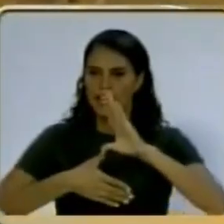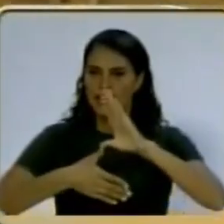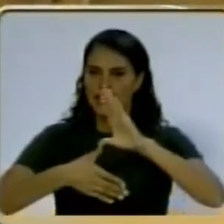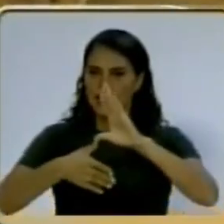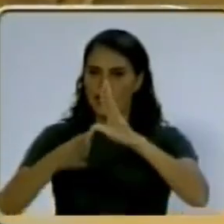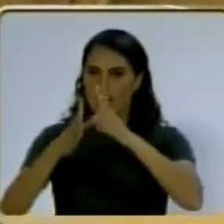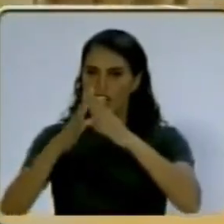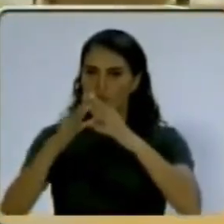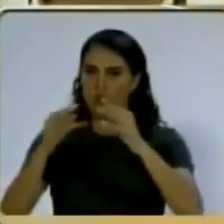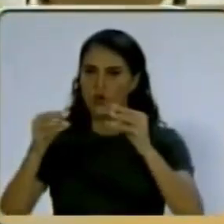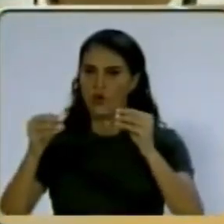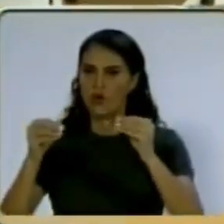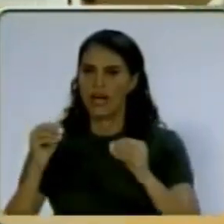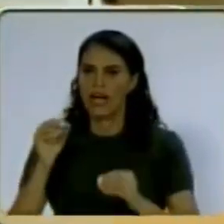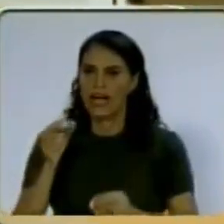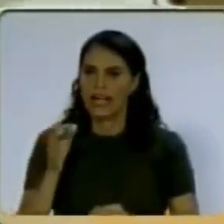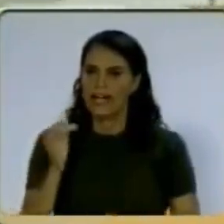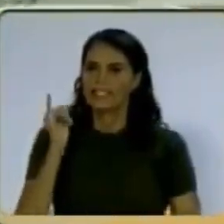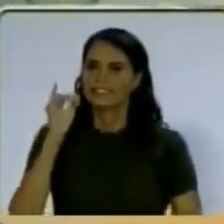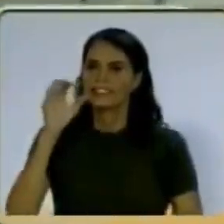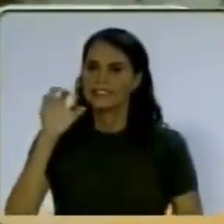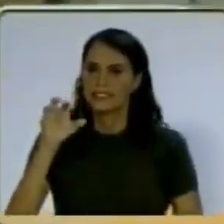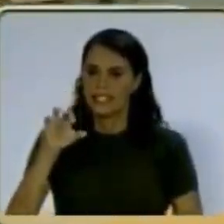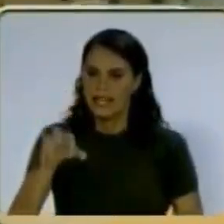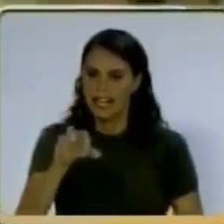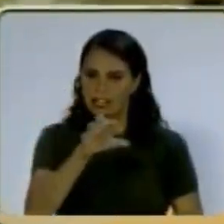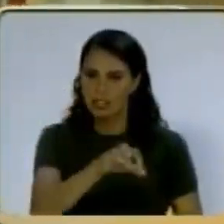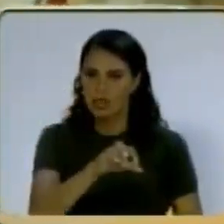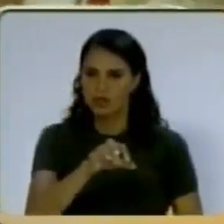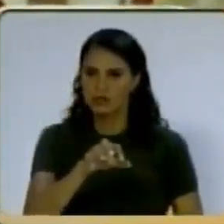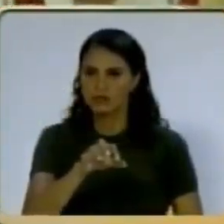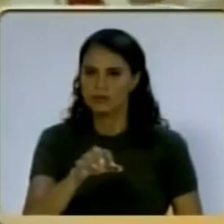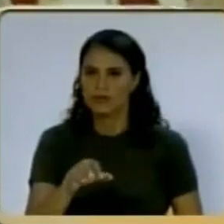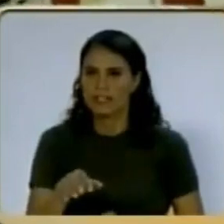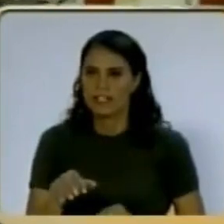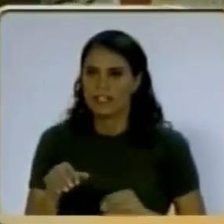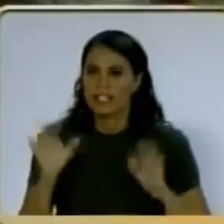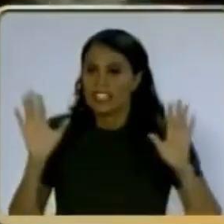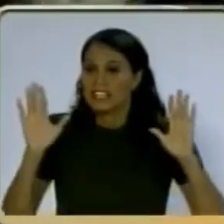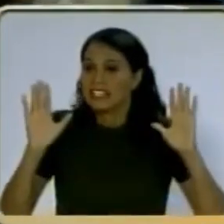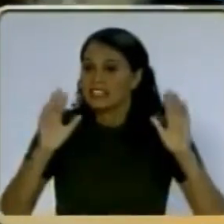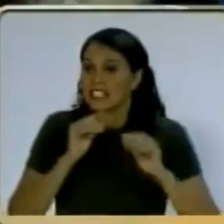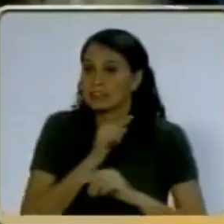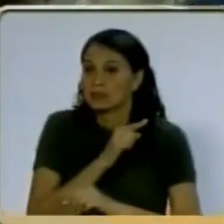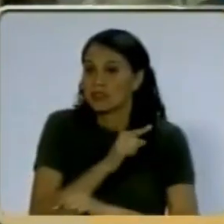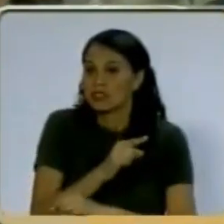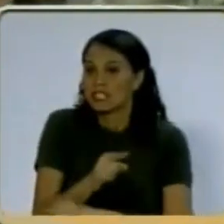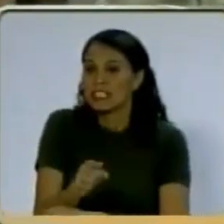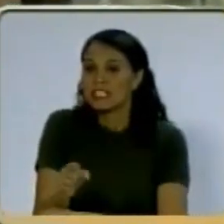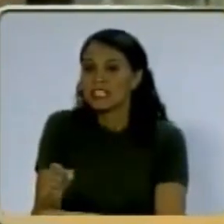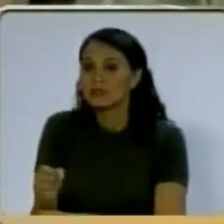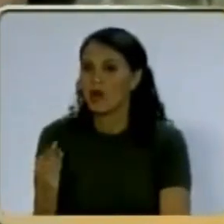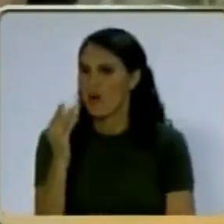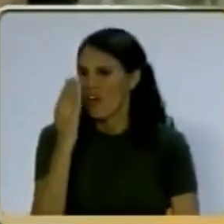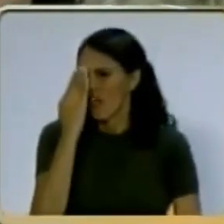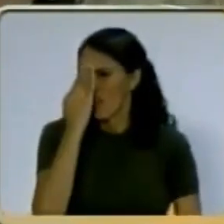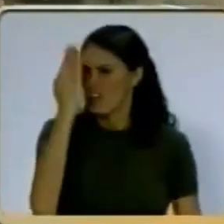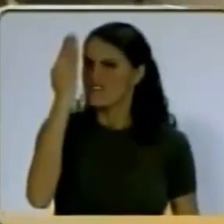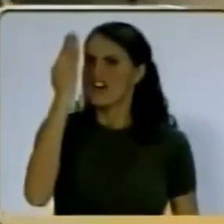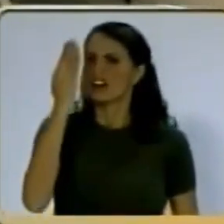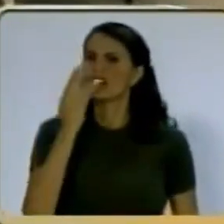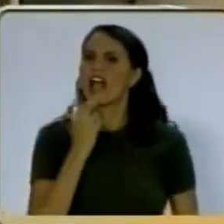América toda existe en nación, y si el despotismo